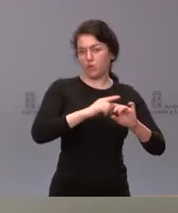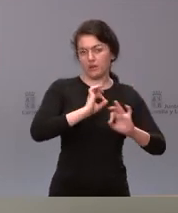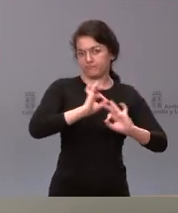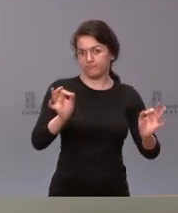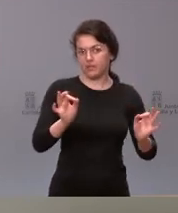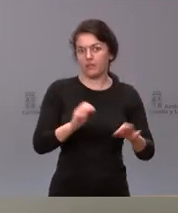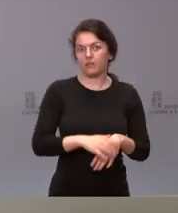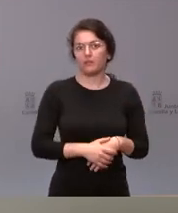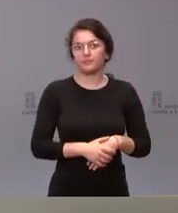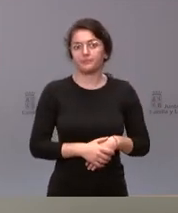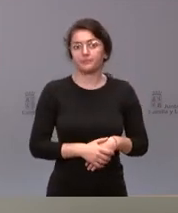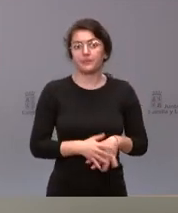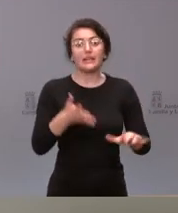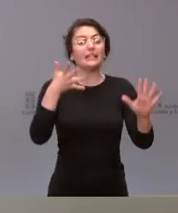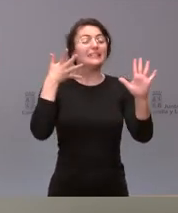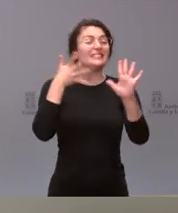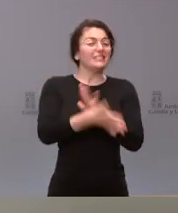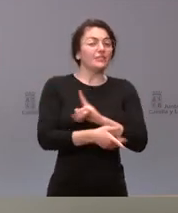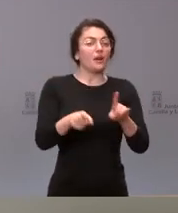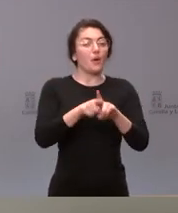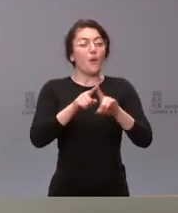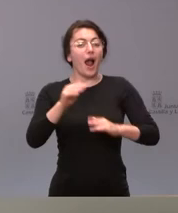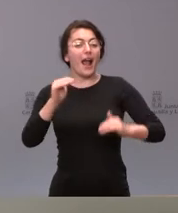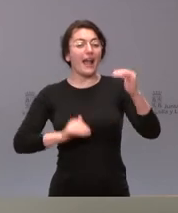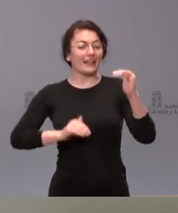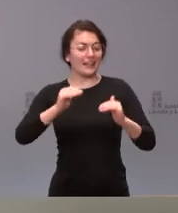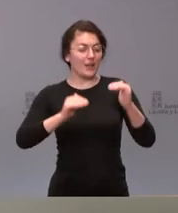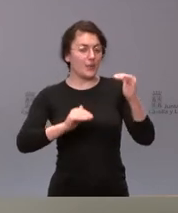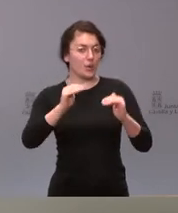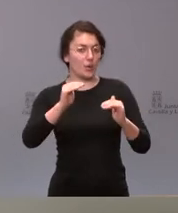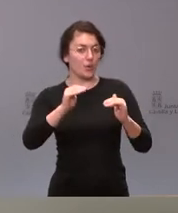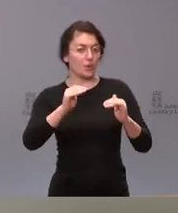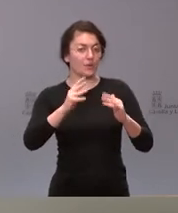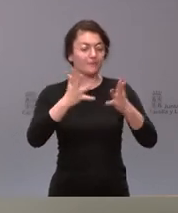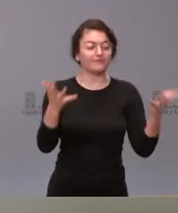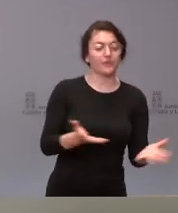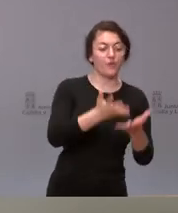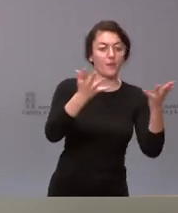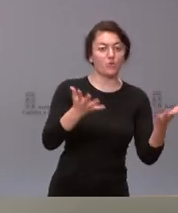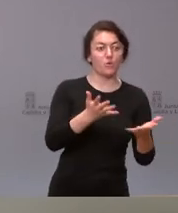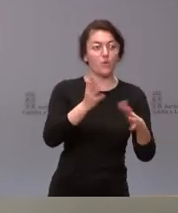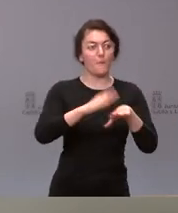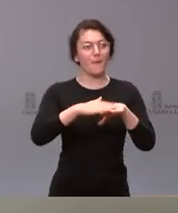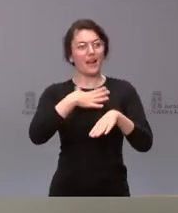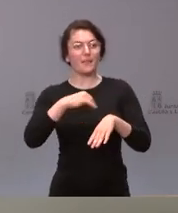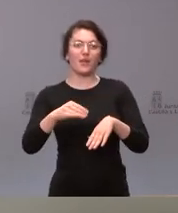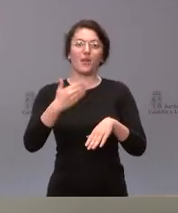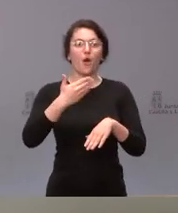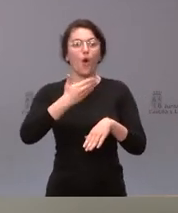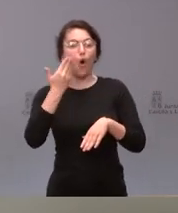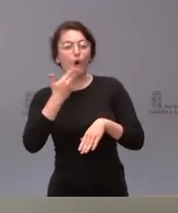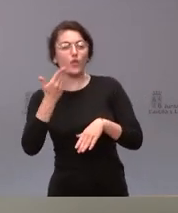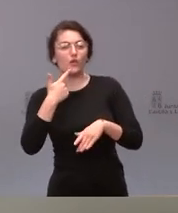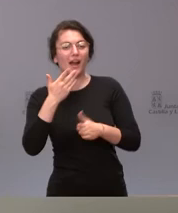lo que estamos buscando es ese equilibrio entre el desarrollo y fomento de las actividades entre la posibilidad de que los jóvenes se encuentren un ozo alternativo pero también en la protección